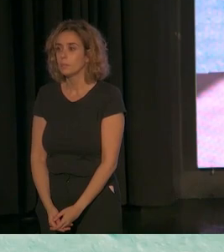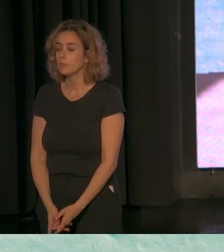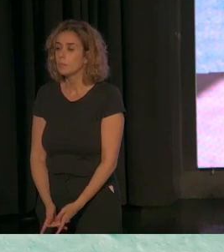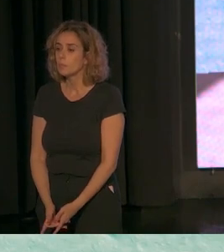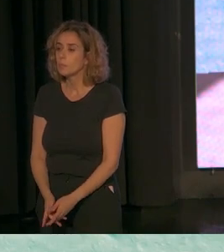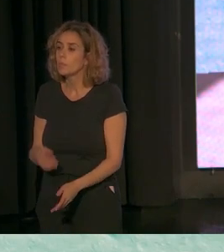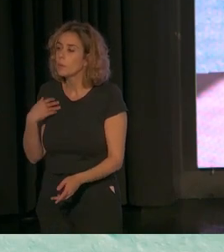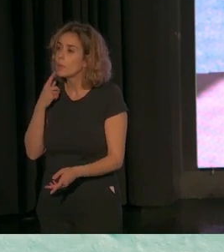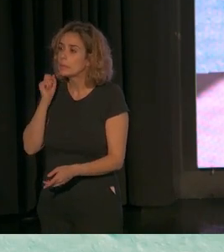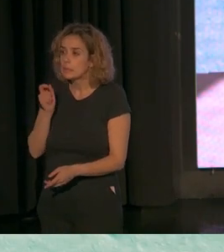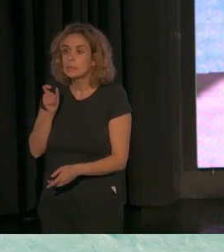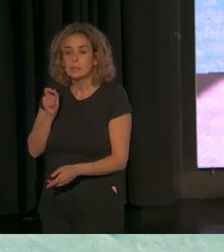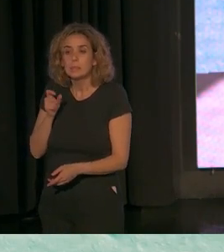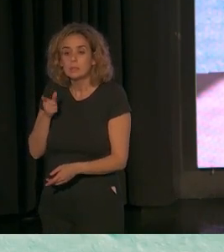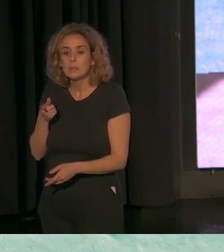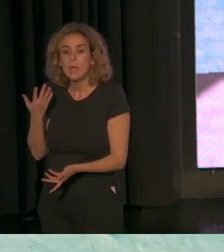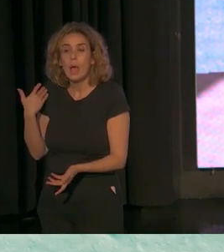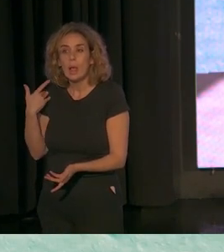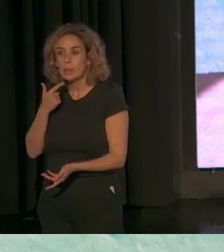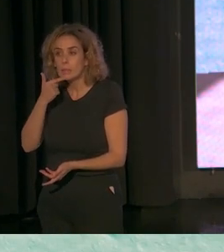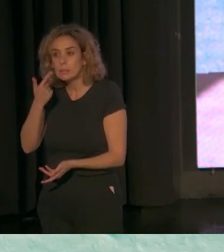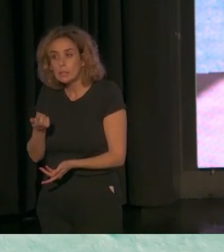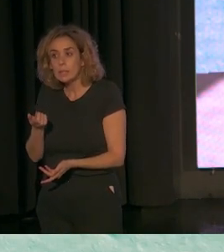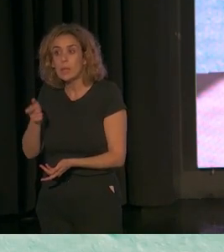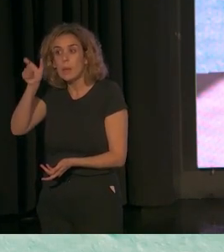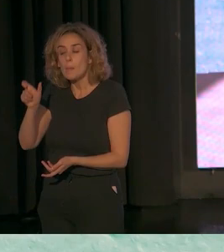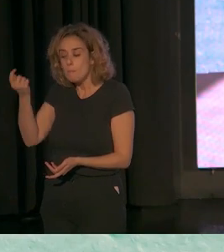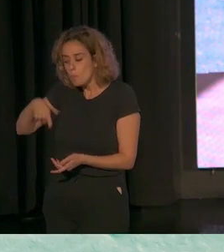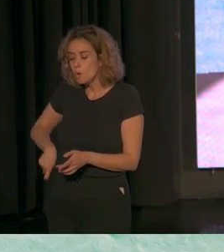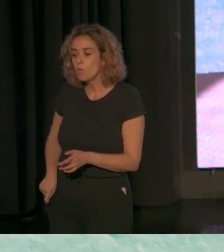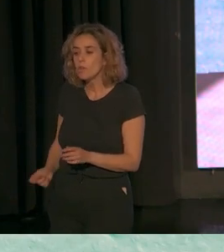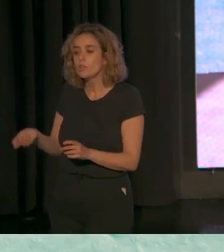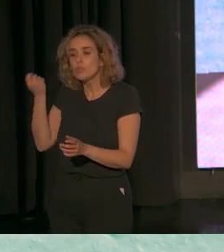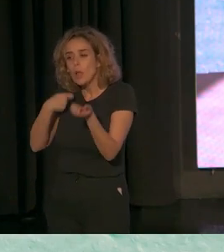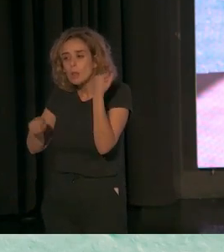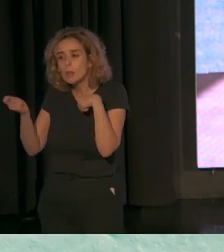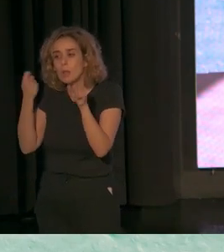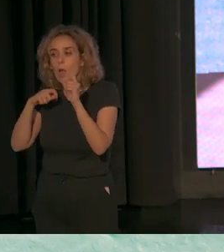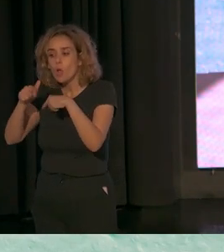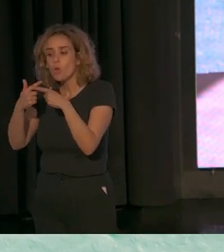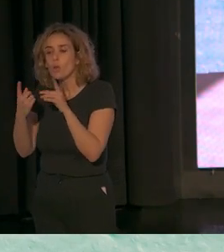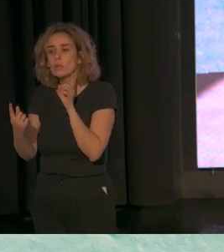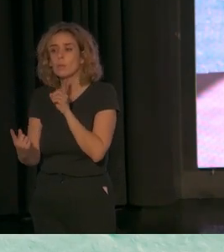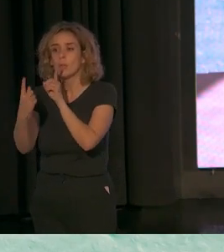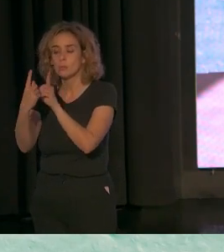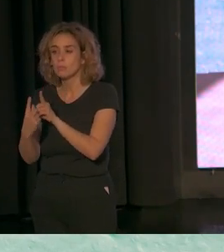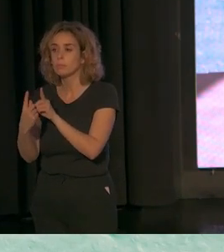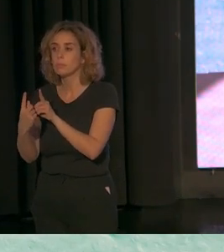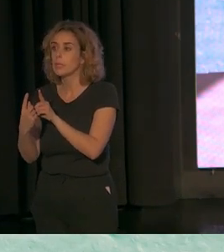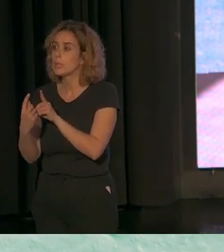Demasiado merudo, como antes señalaba, el profesional actúa con las familias como si